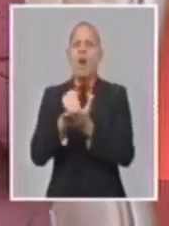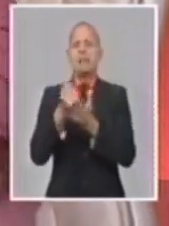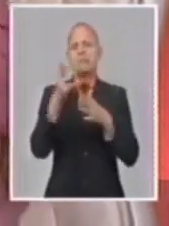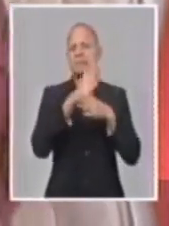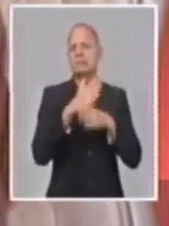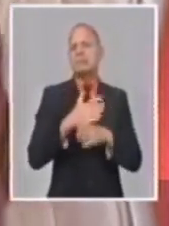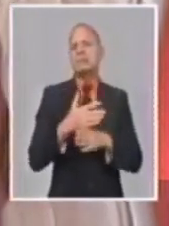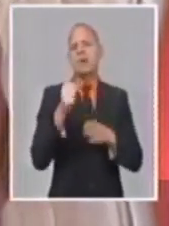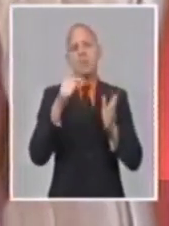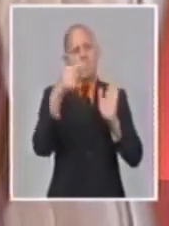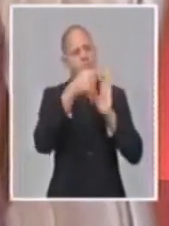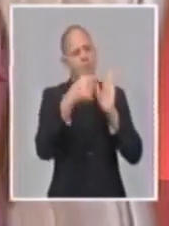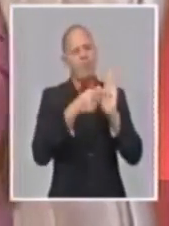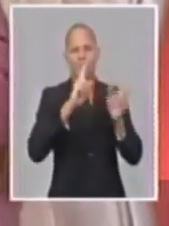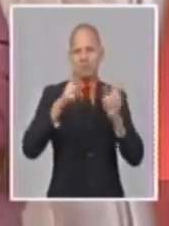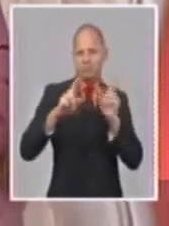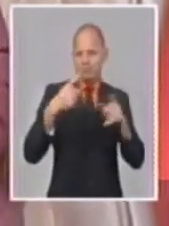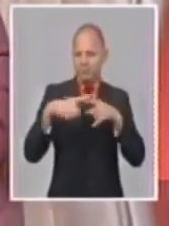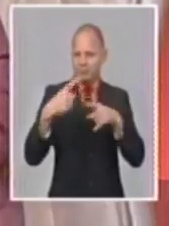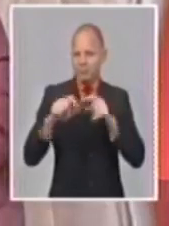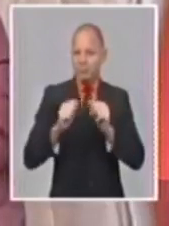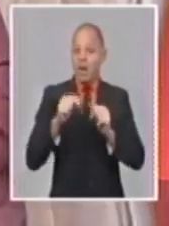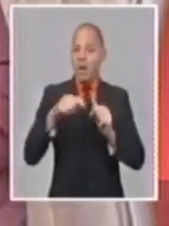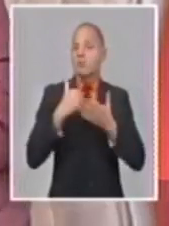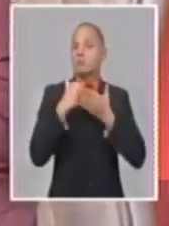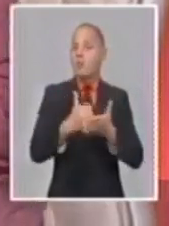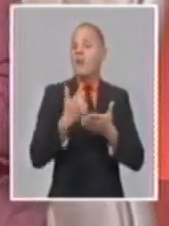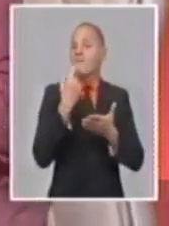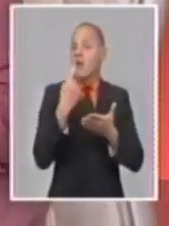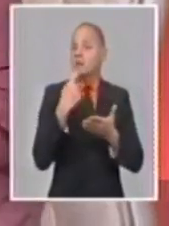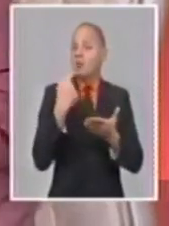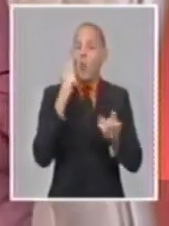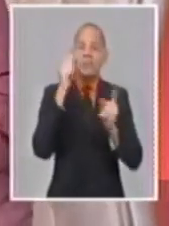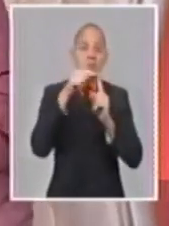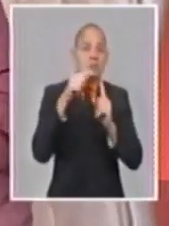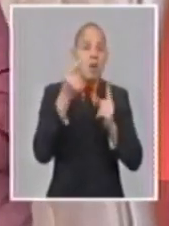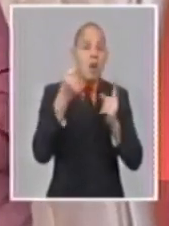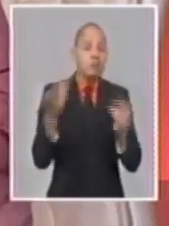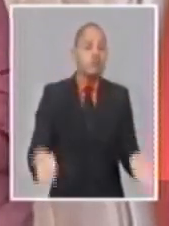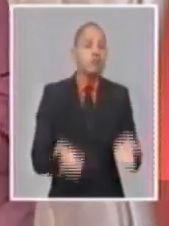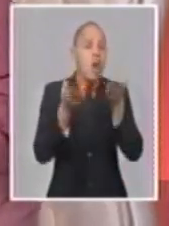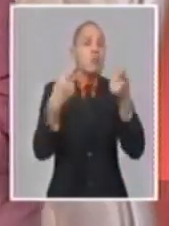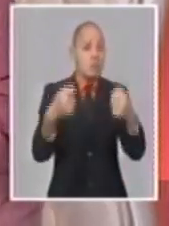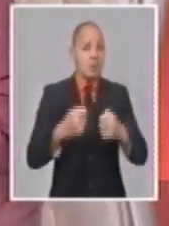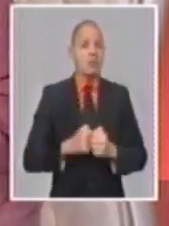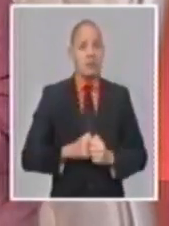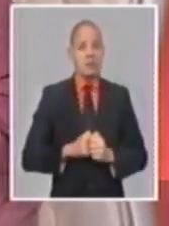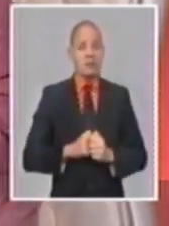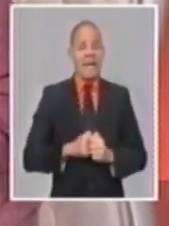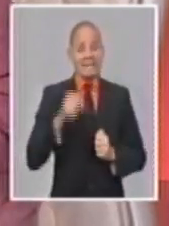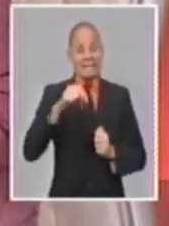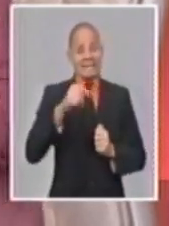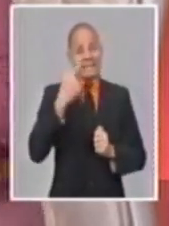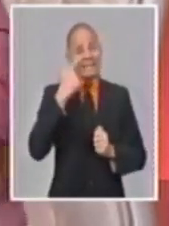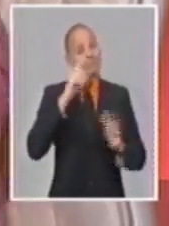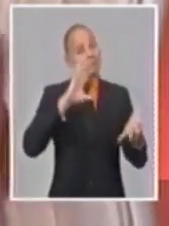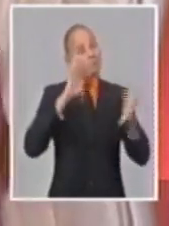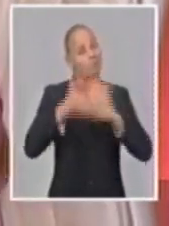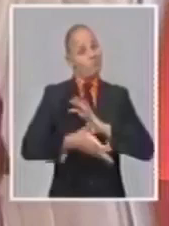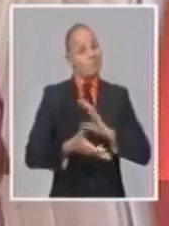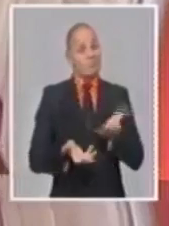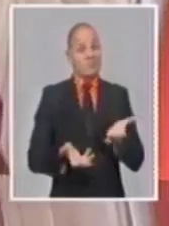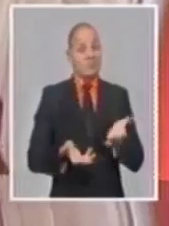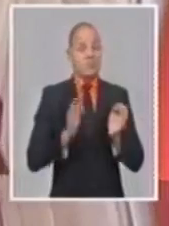en las difíciles circunstancias y condiciones que hoy se mantienen y ahora incluso se reiteran a partir del